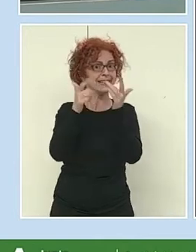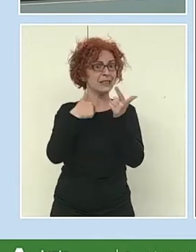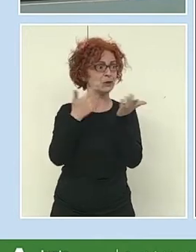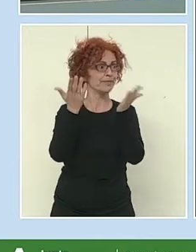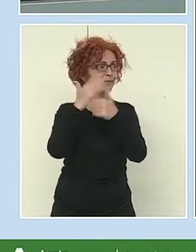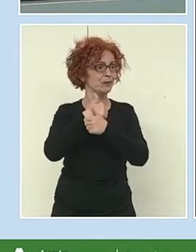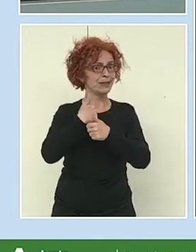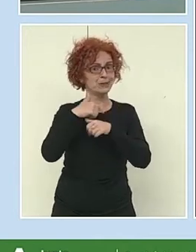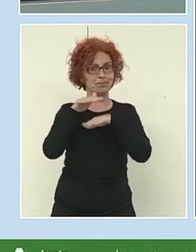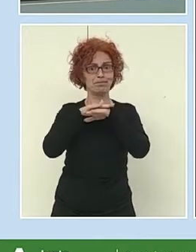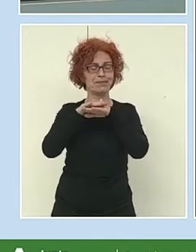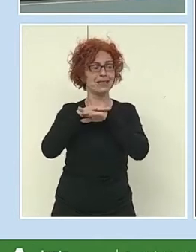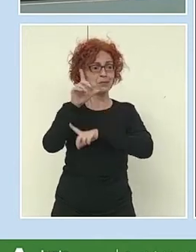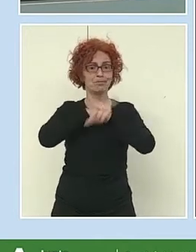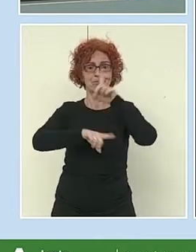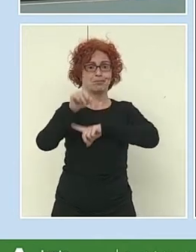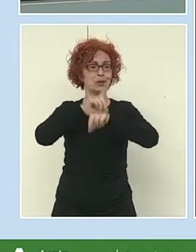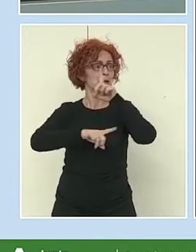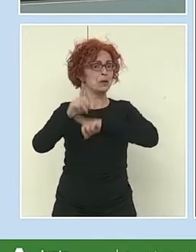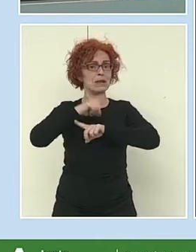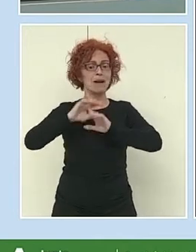No sé qué pasa, pero no tengo internet.